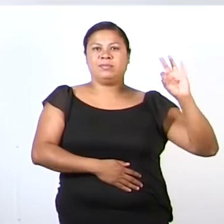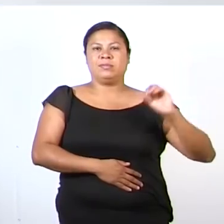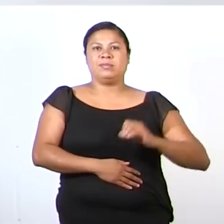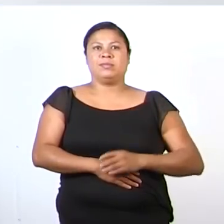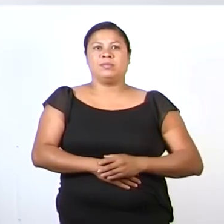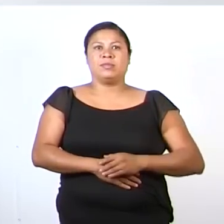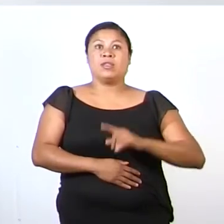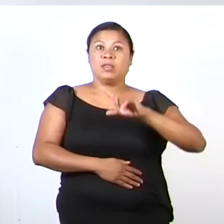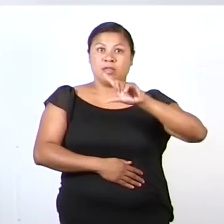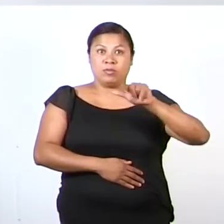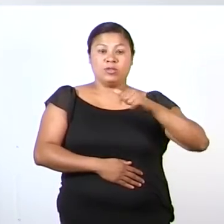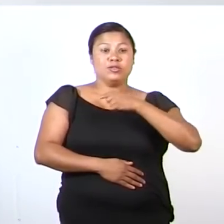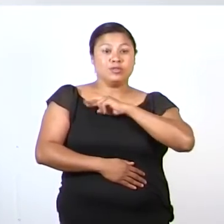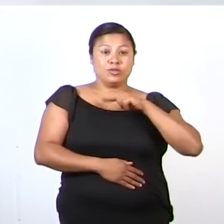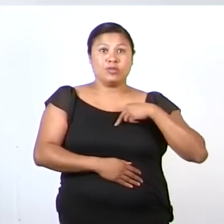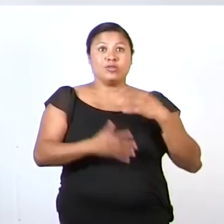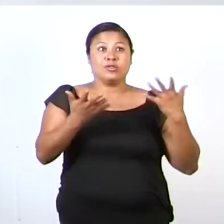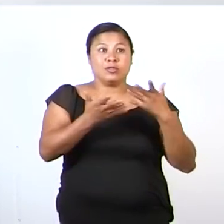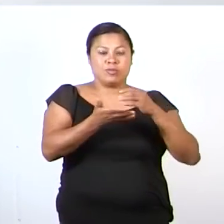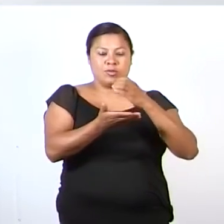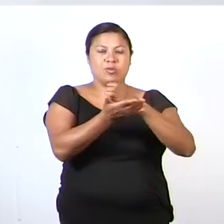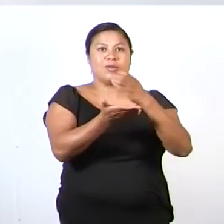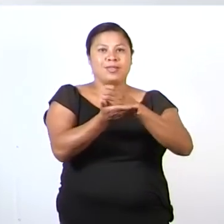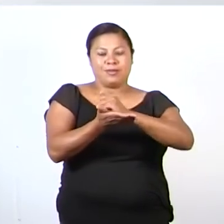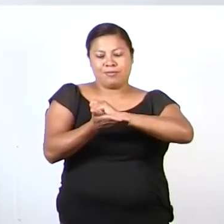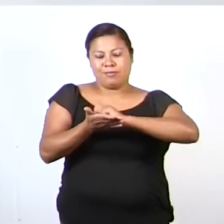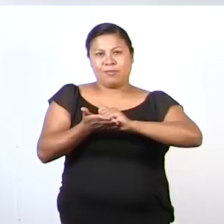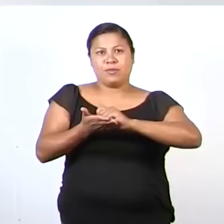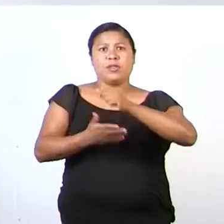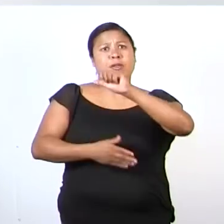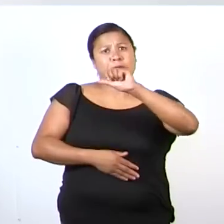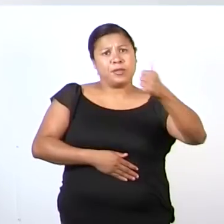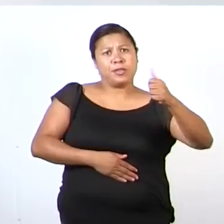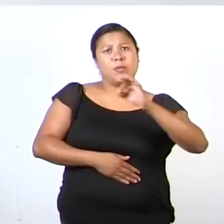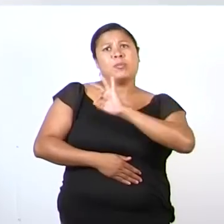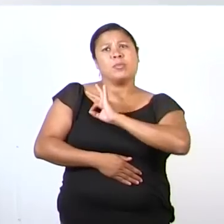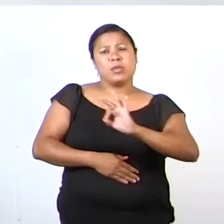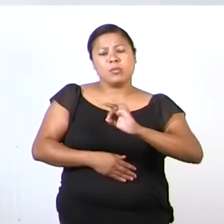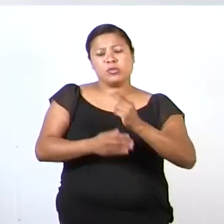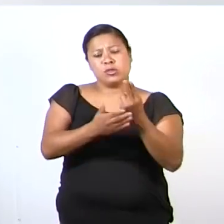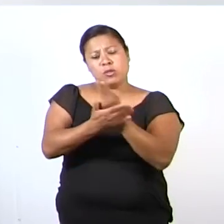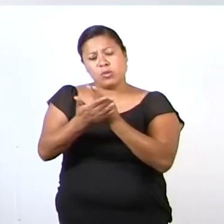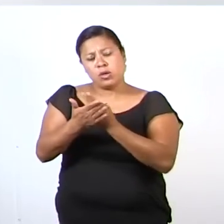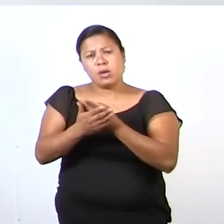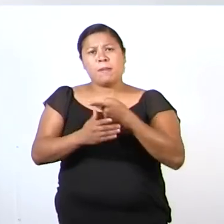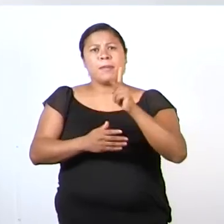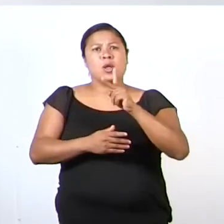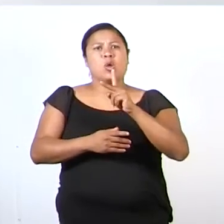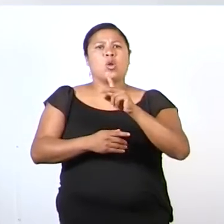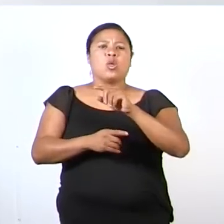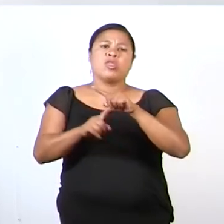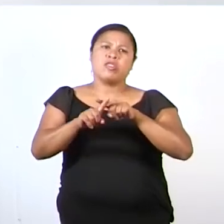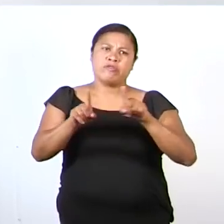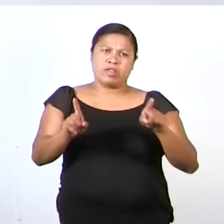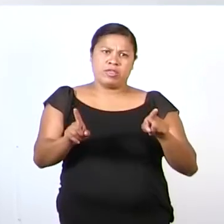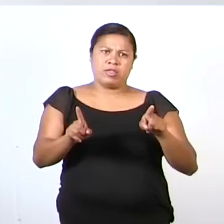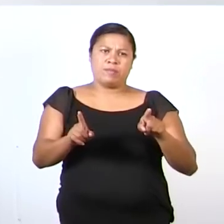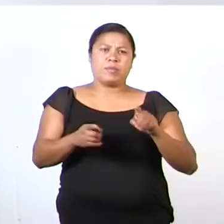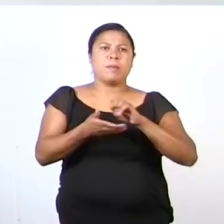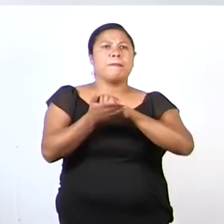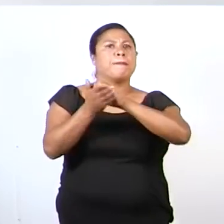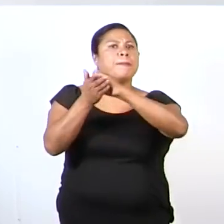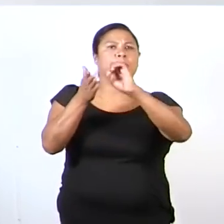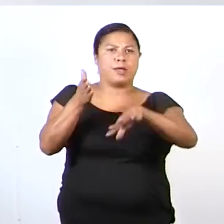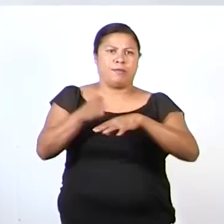Y lo hemos hecho en el cuaderno. La siguiente opción es dibujarlo también, pero de forma representativa. De la siguiente